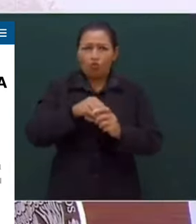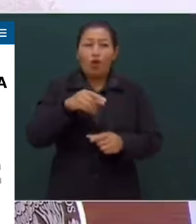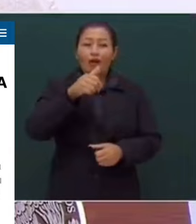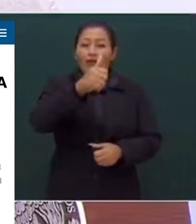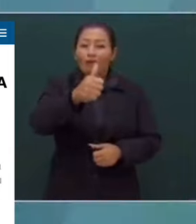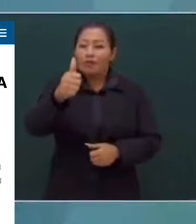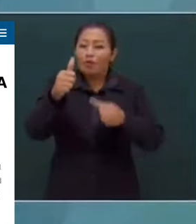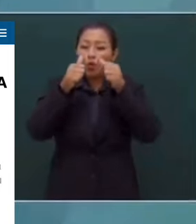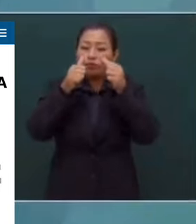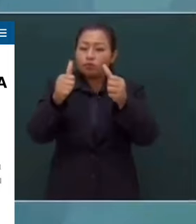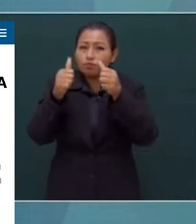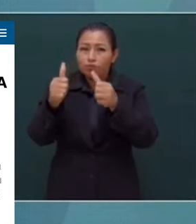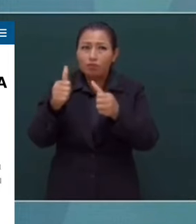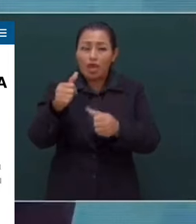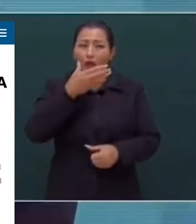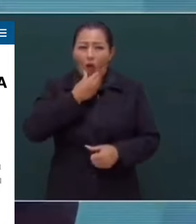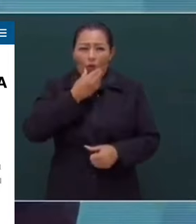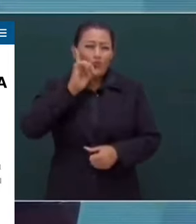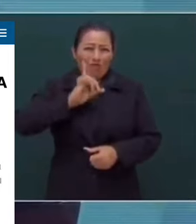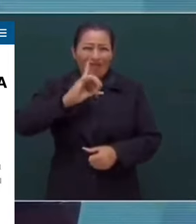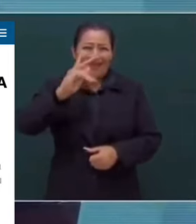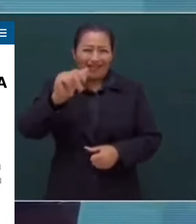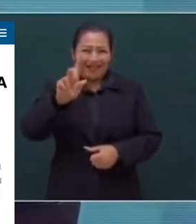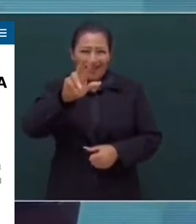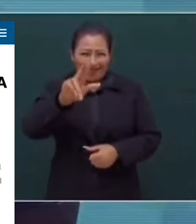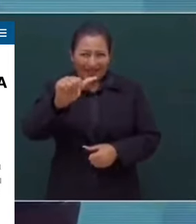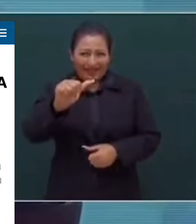escuchando. Hasta presentó la señora Carla un libro.